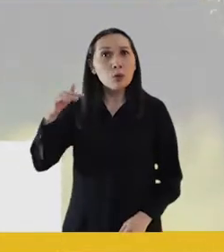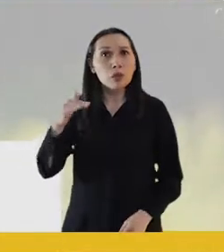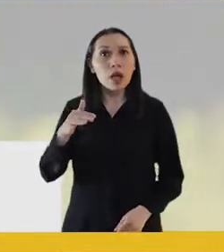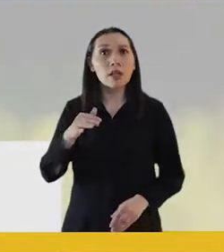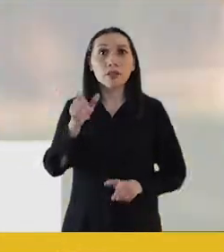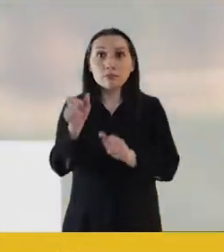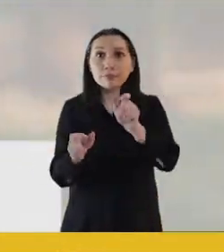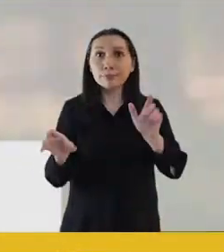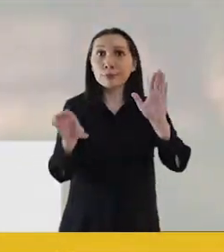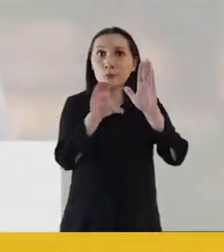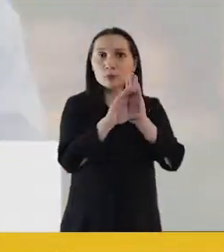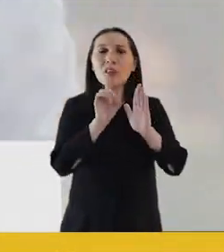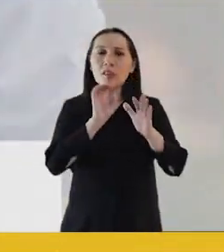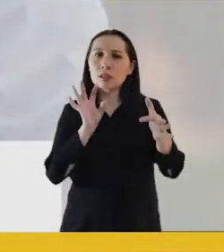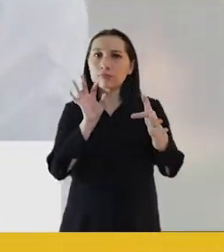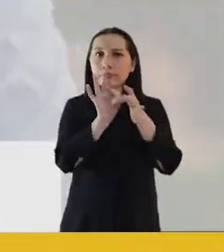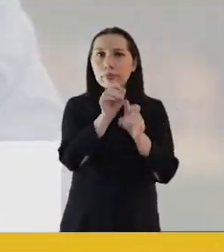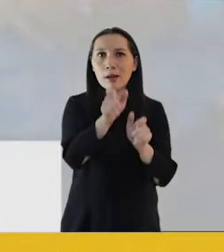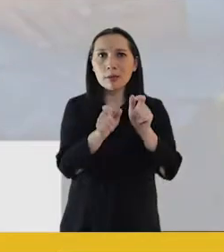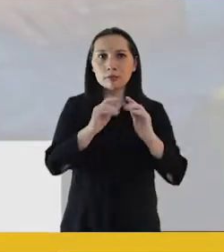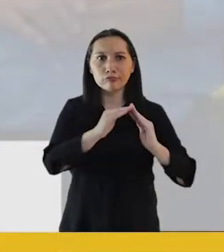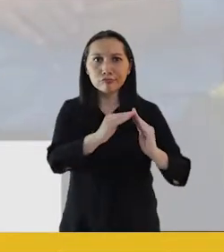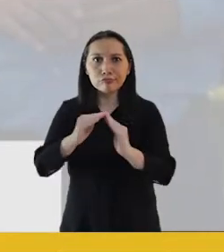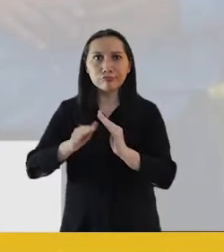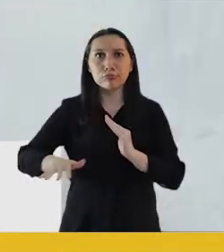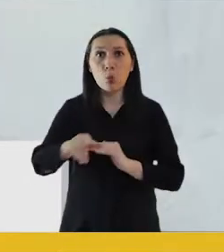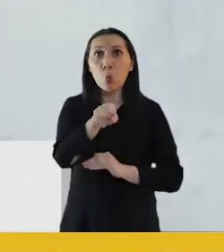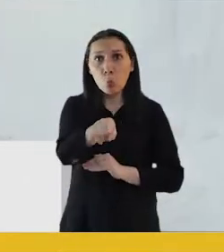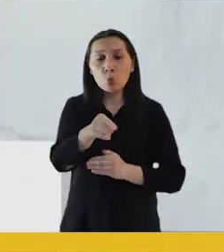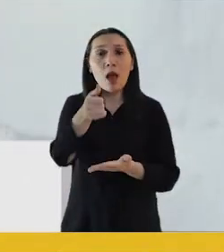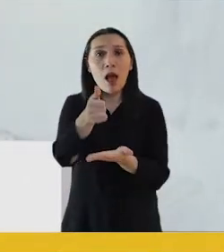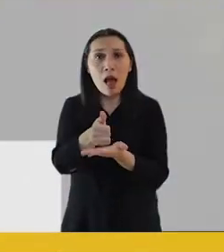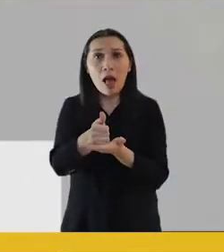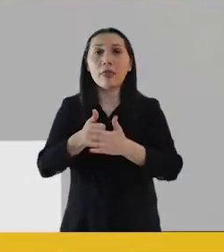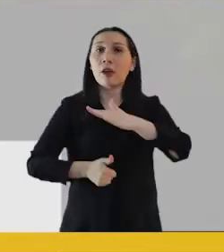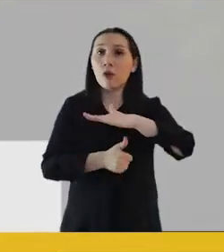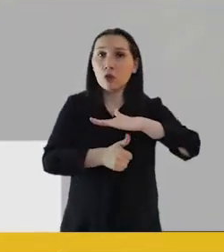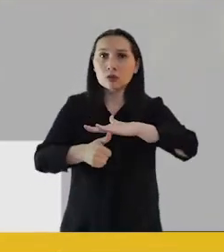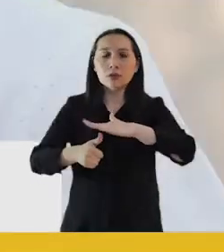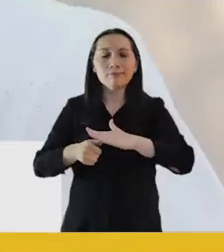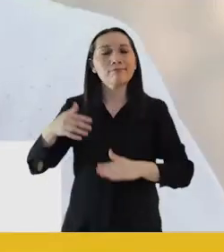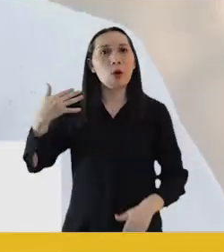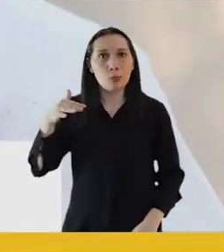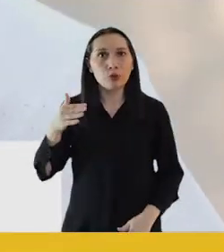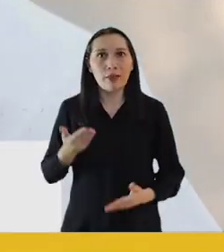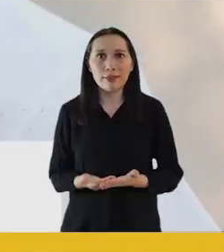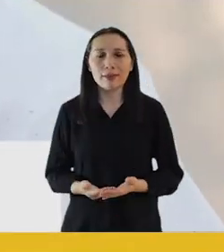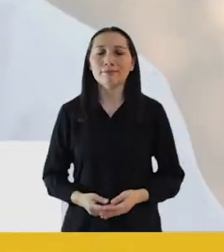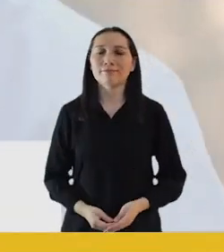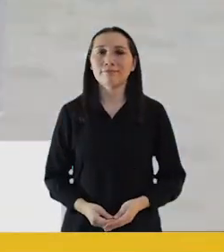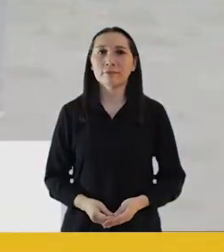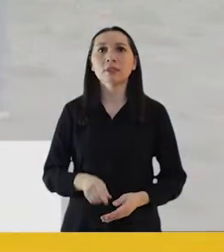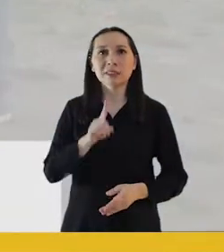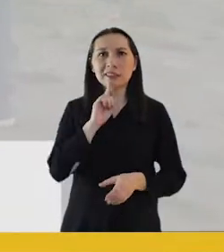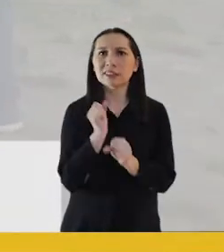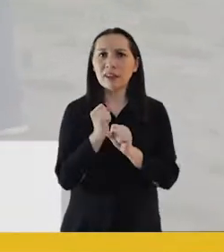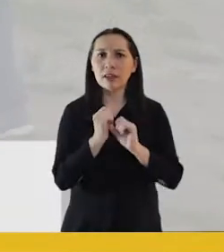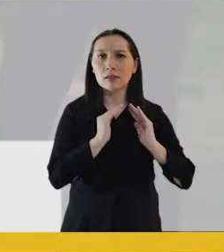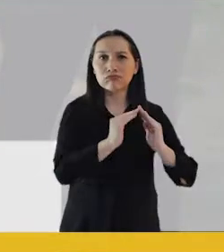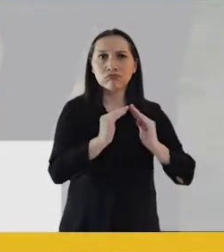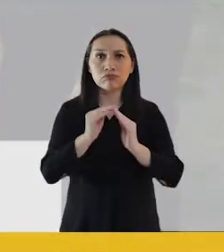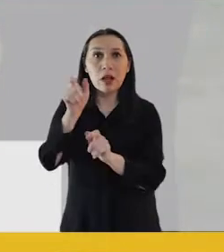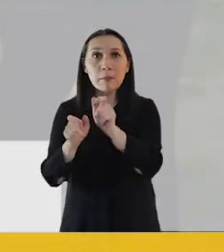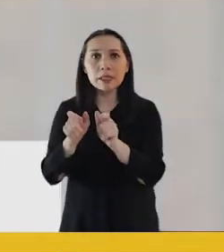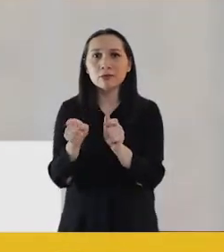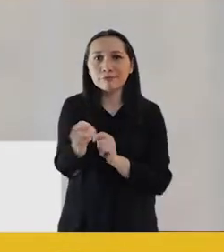Es fundamental que los constituyentes estén conectados con la gente, con el territorio. En eso, ustedes, los alcaldes y los concejales son fundamentales. Hay que